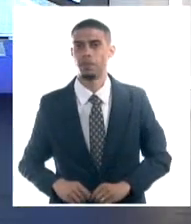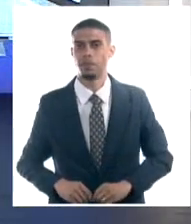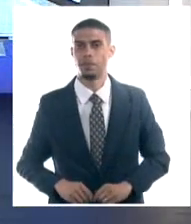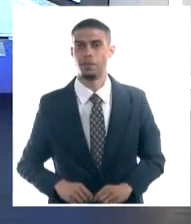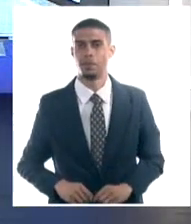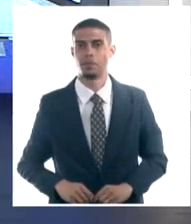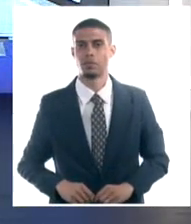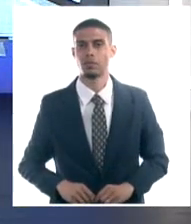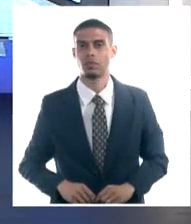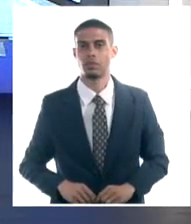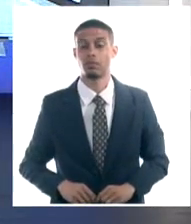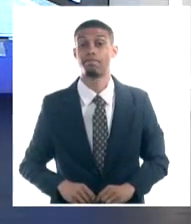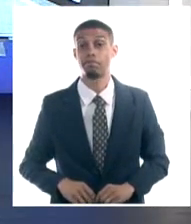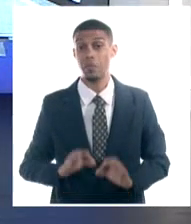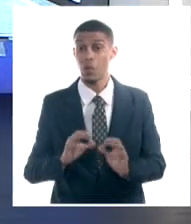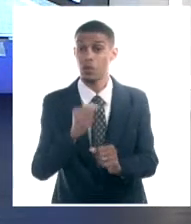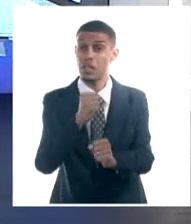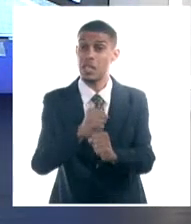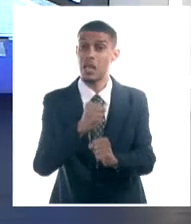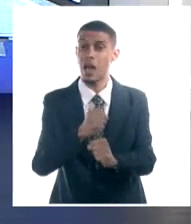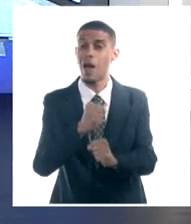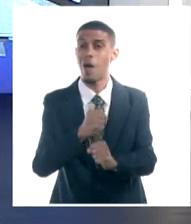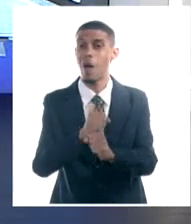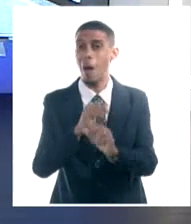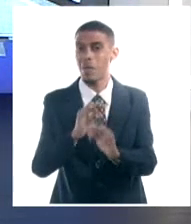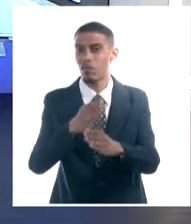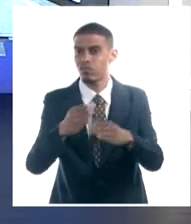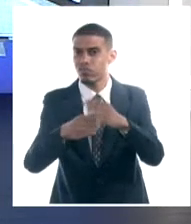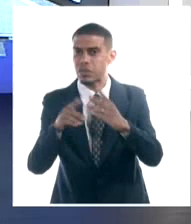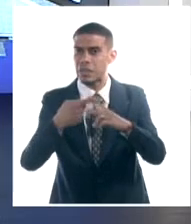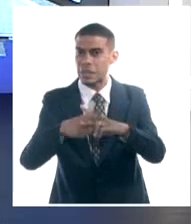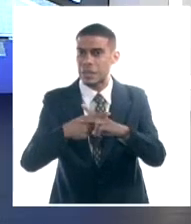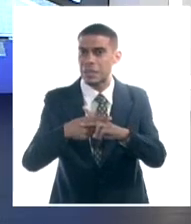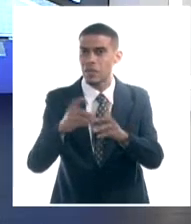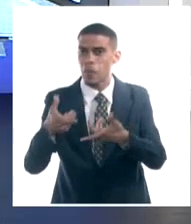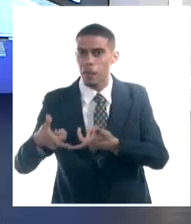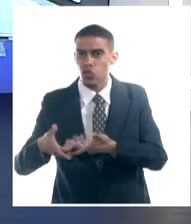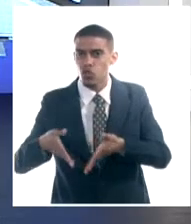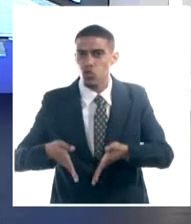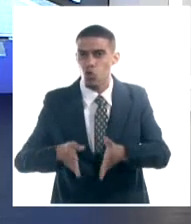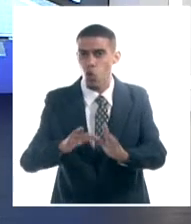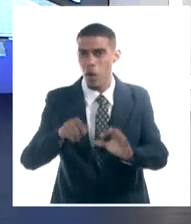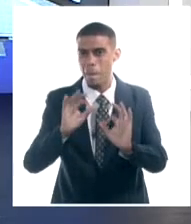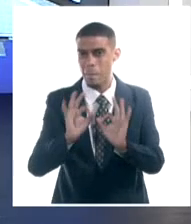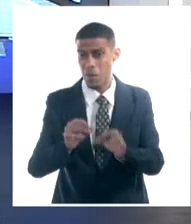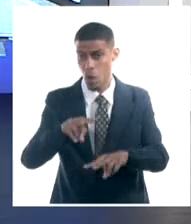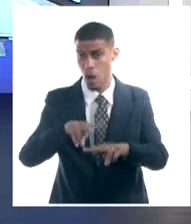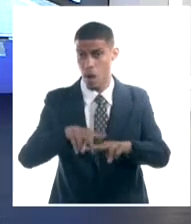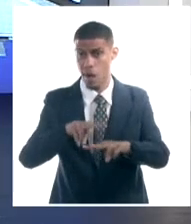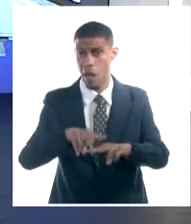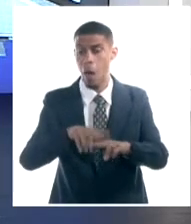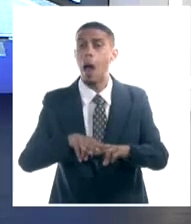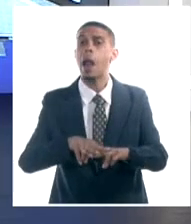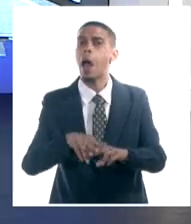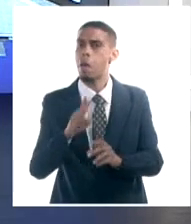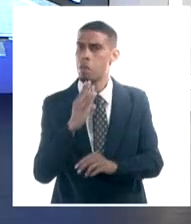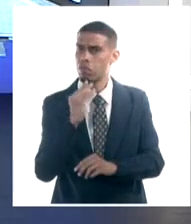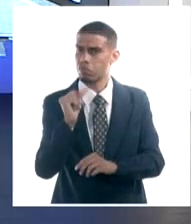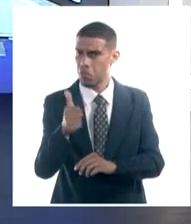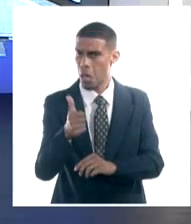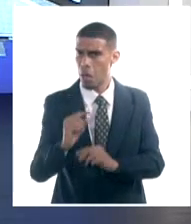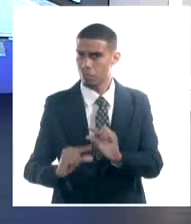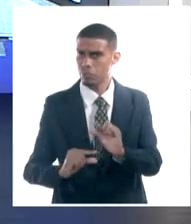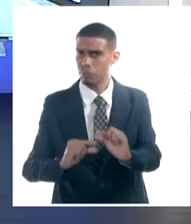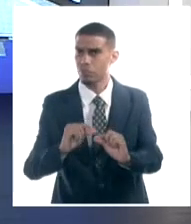Las labores de mantenimiento constructivo y reparación del túnel de Quinta Avenida en La Habana marchan de acuerdo con el cronograma